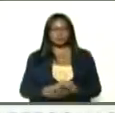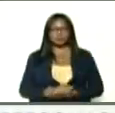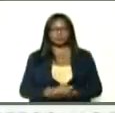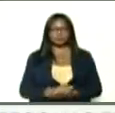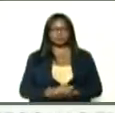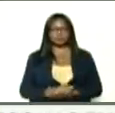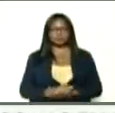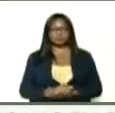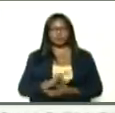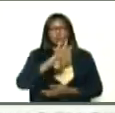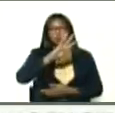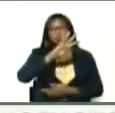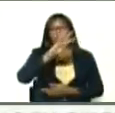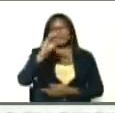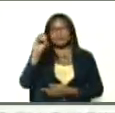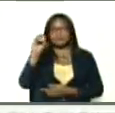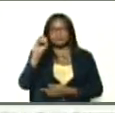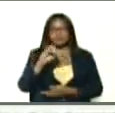40 Héctor,